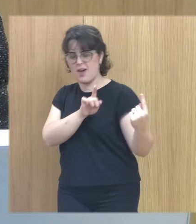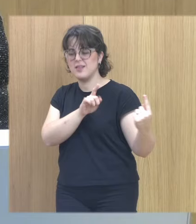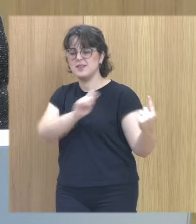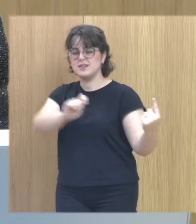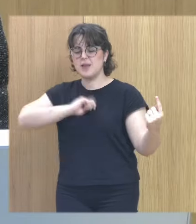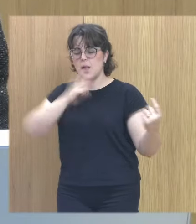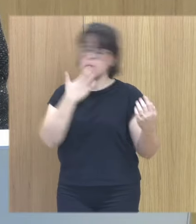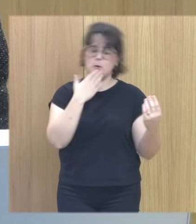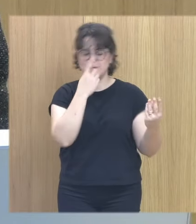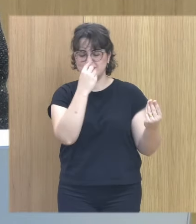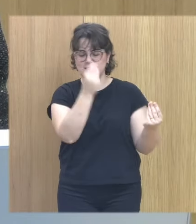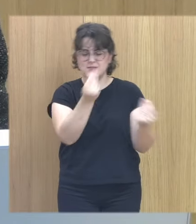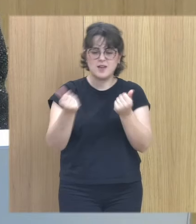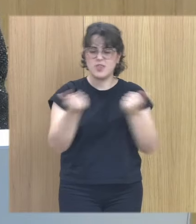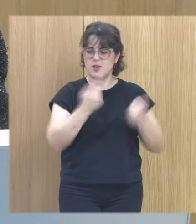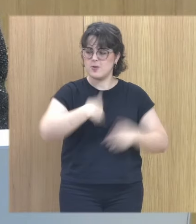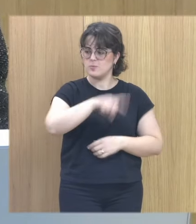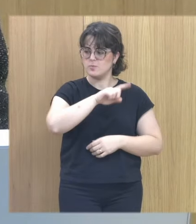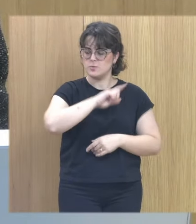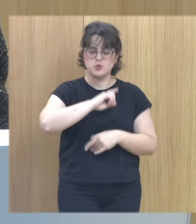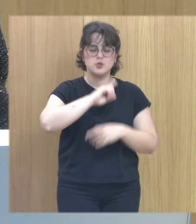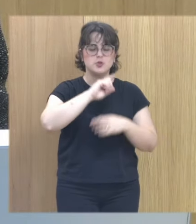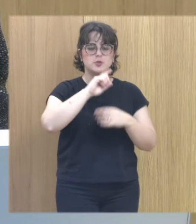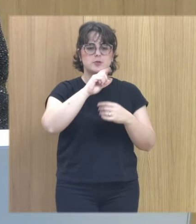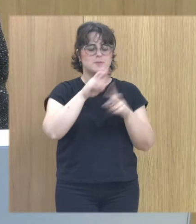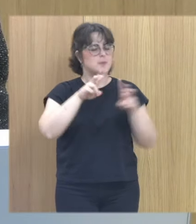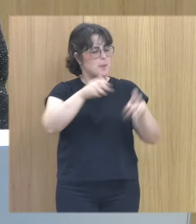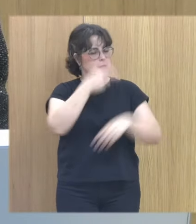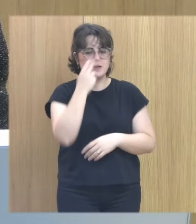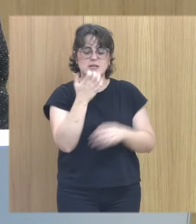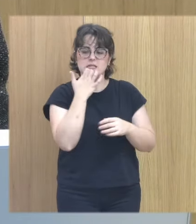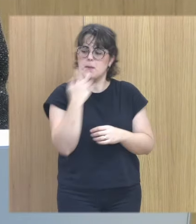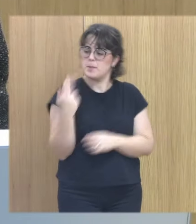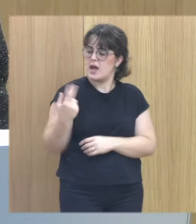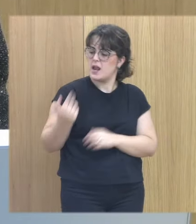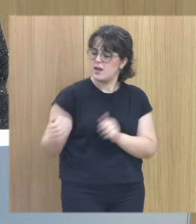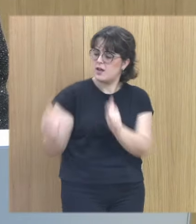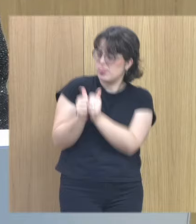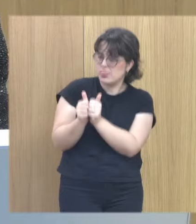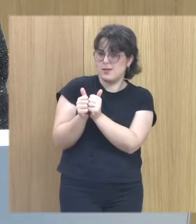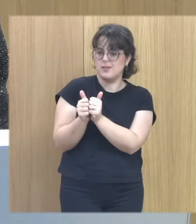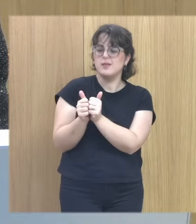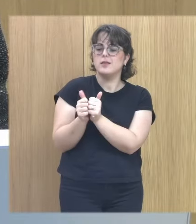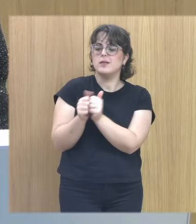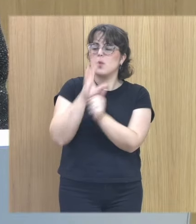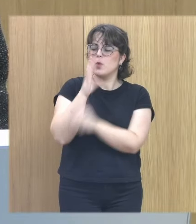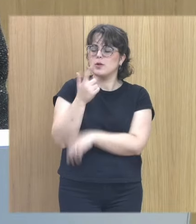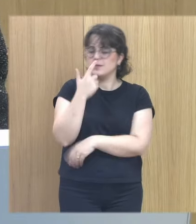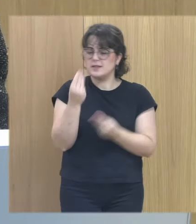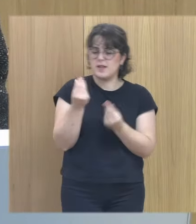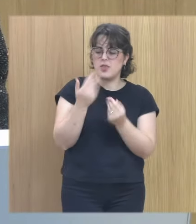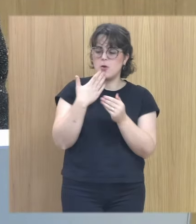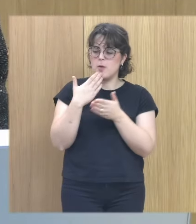sensación que todos los que luego esto es muy interesante cuando se trabaja con la pareja por ejemplo porque provocan una cierta sensación de